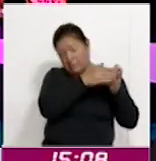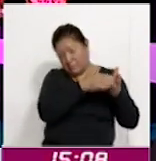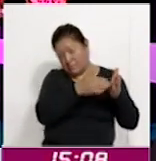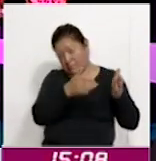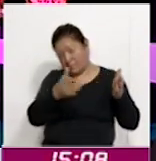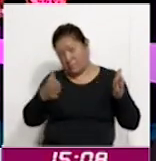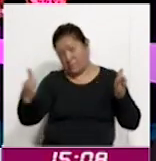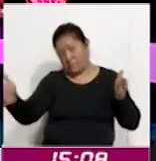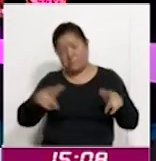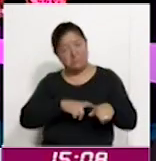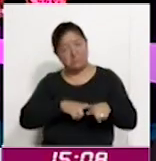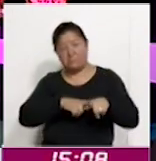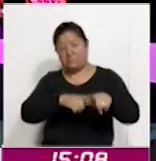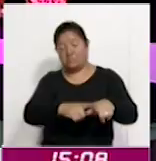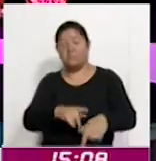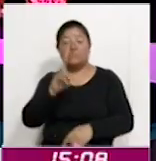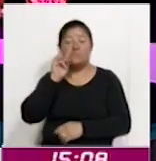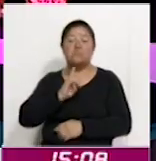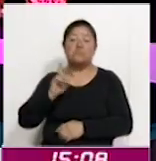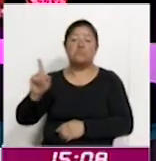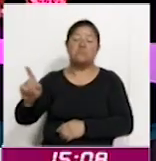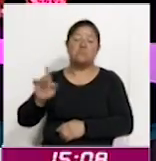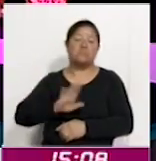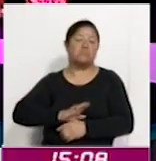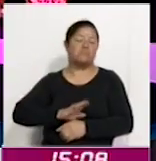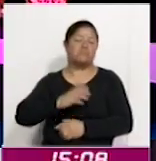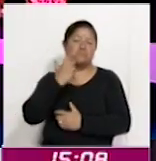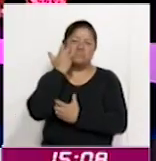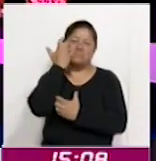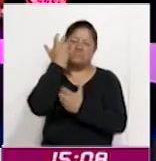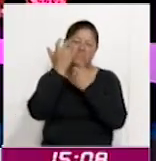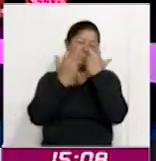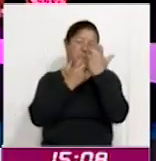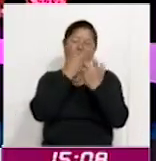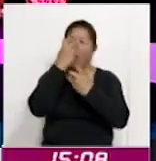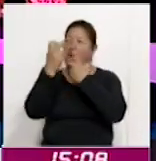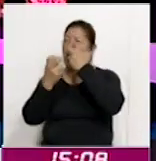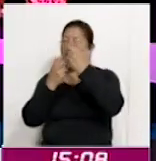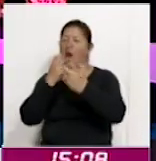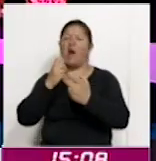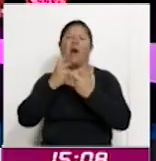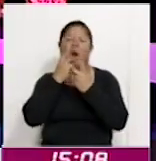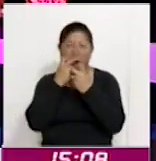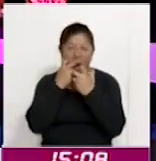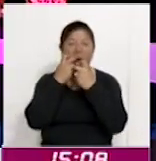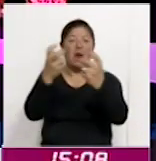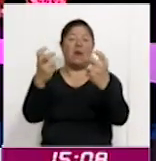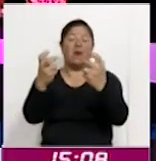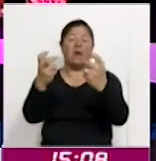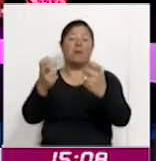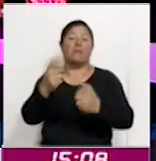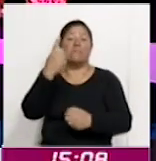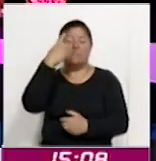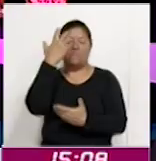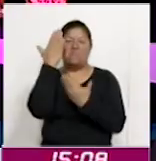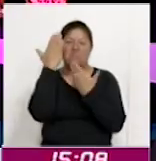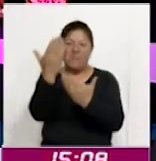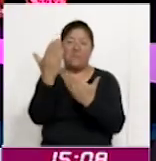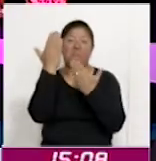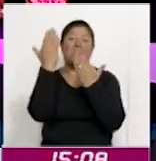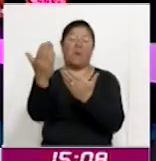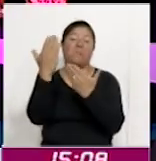pronunciamiento donde las mujeres levantan la voz desde diferentes escenarios y tribunas para exigir,